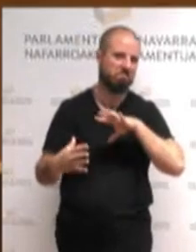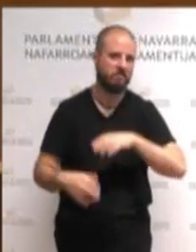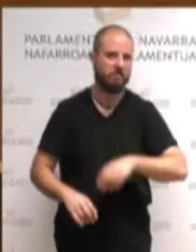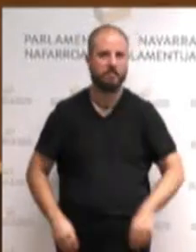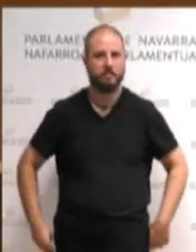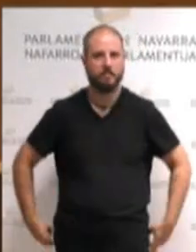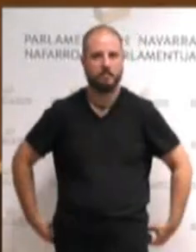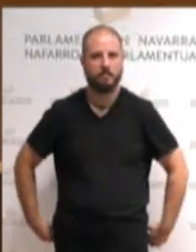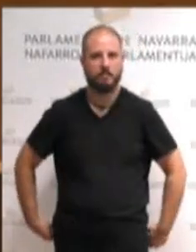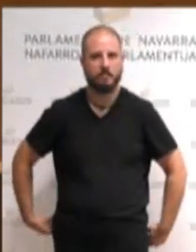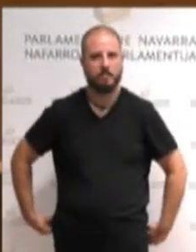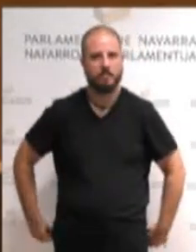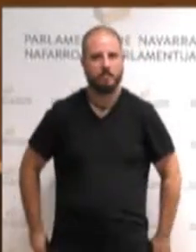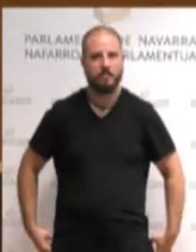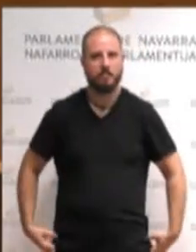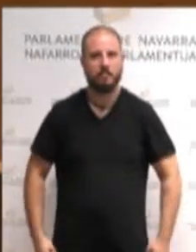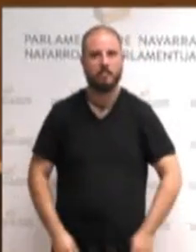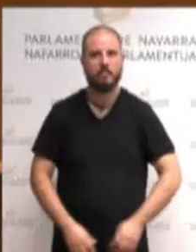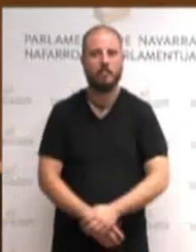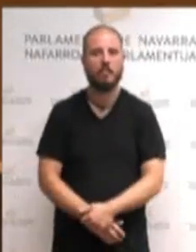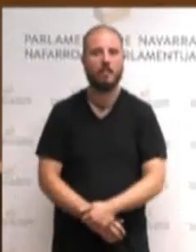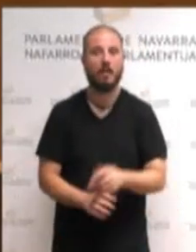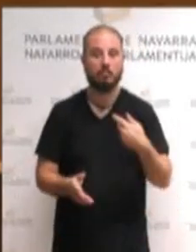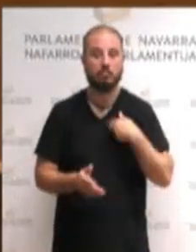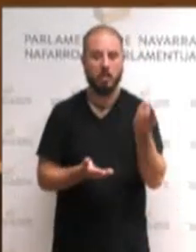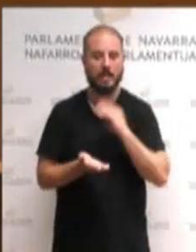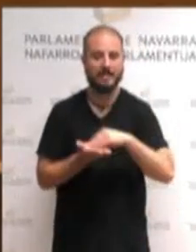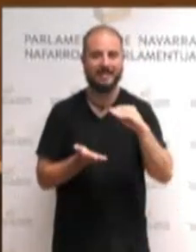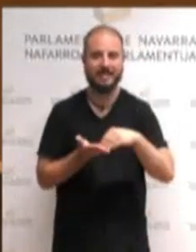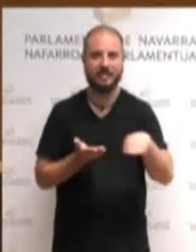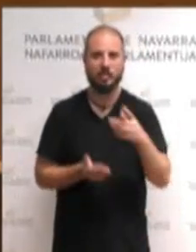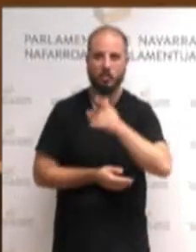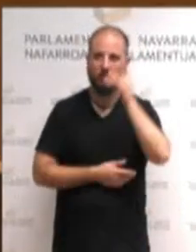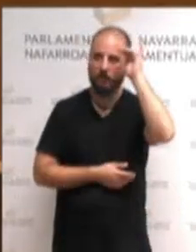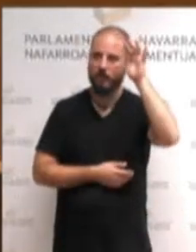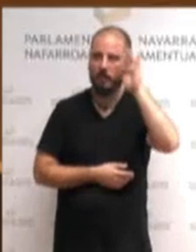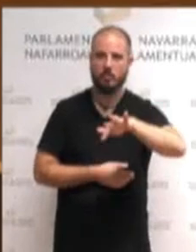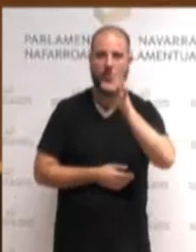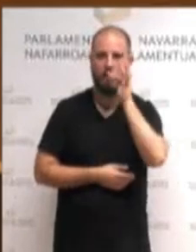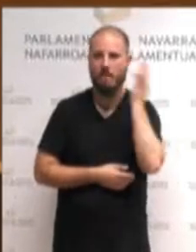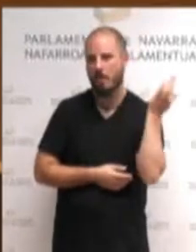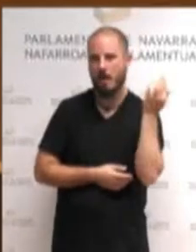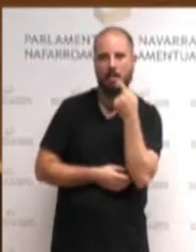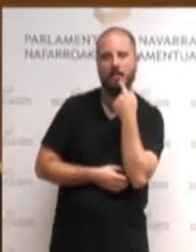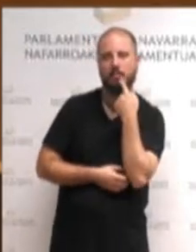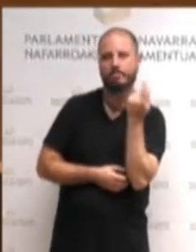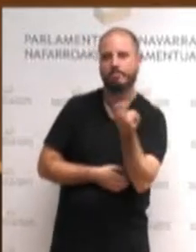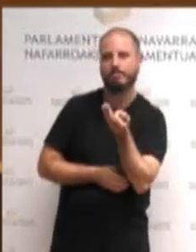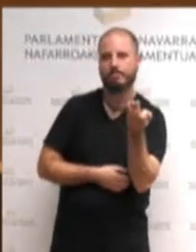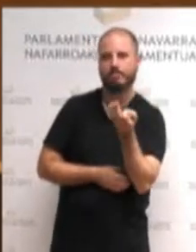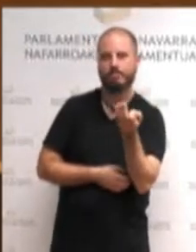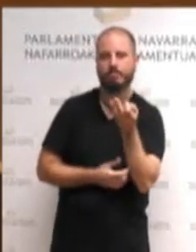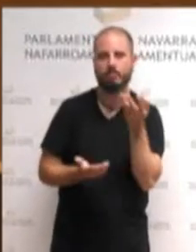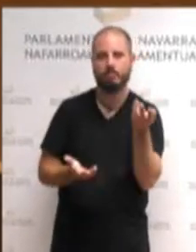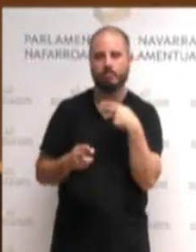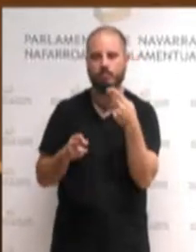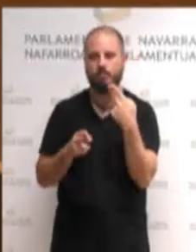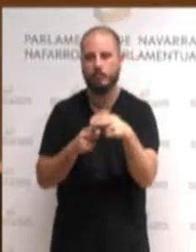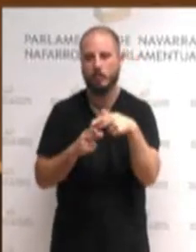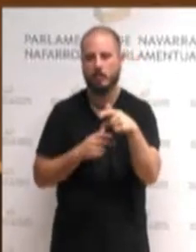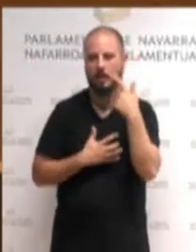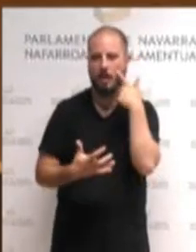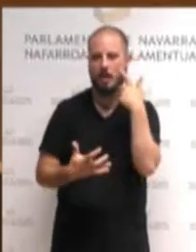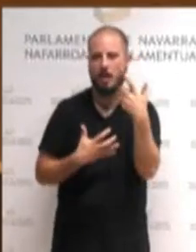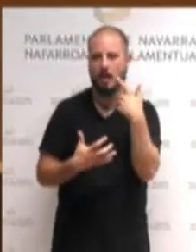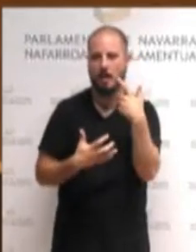Edmond Jotier, escritor y filósofo francés, escribió La política es el arte de